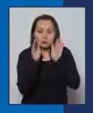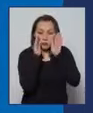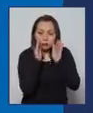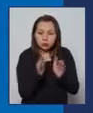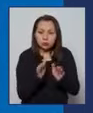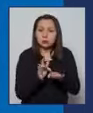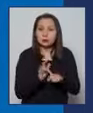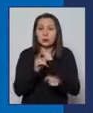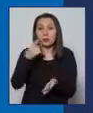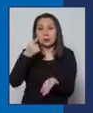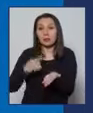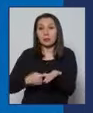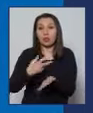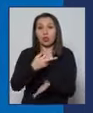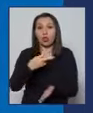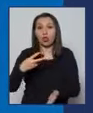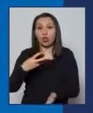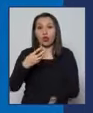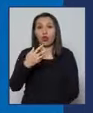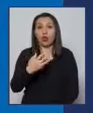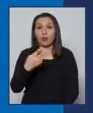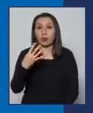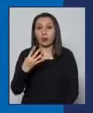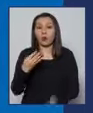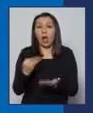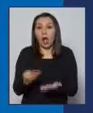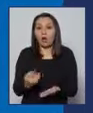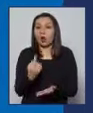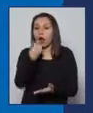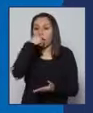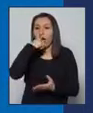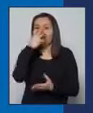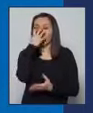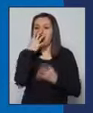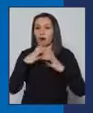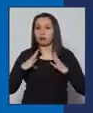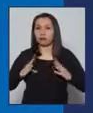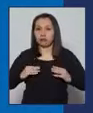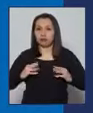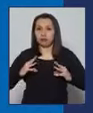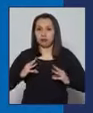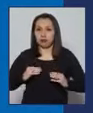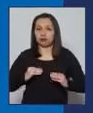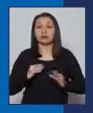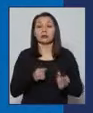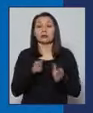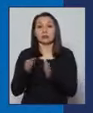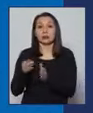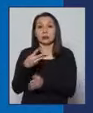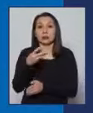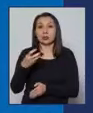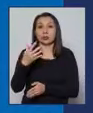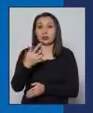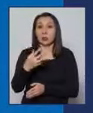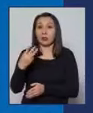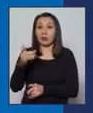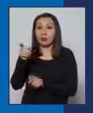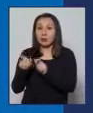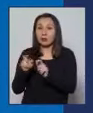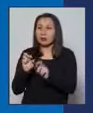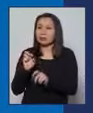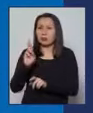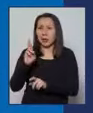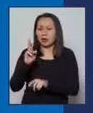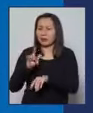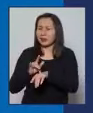las cuales 1.294 están con apoyo ventilatorio y de las cuales 353 se